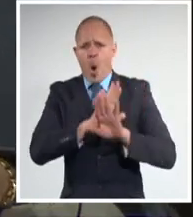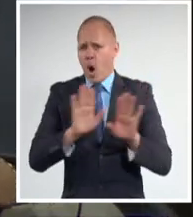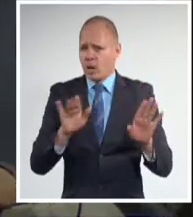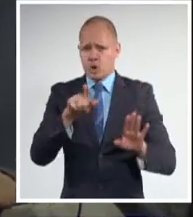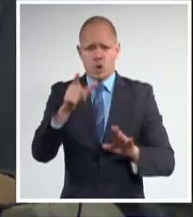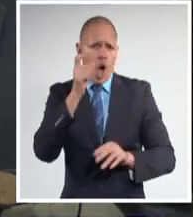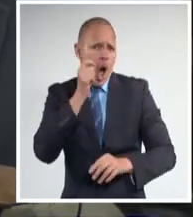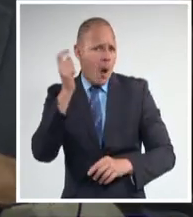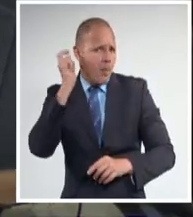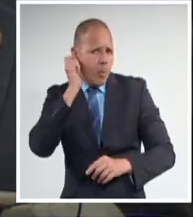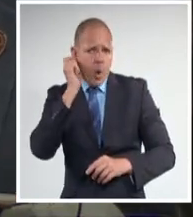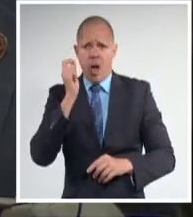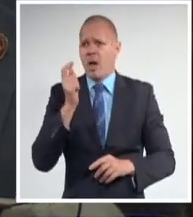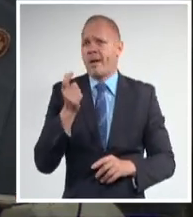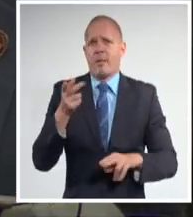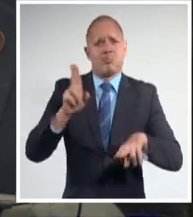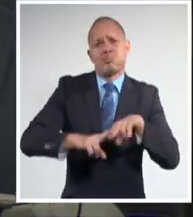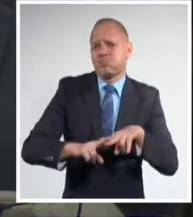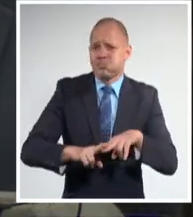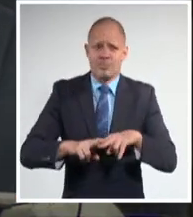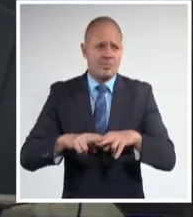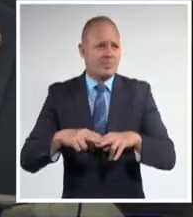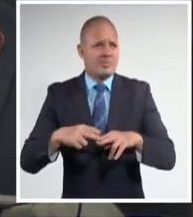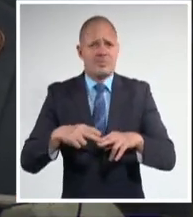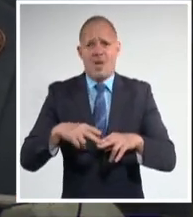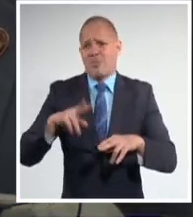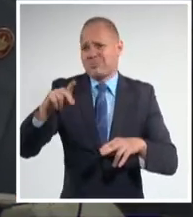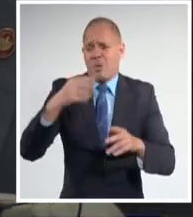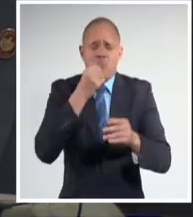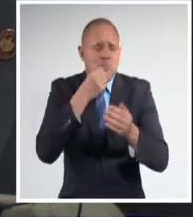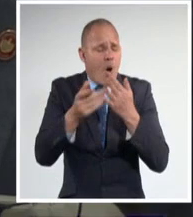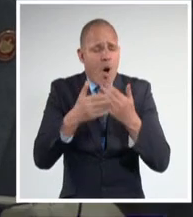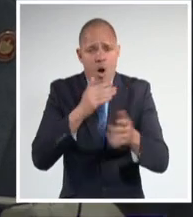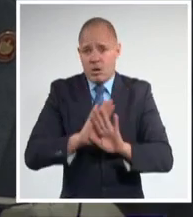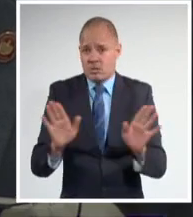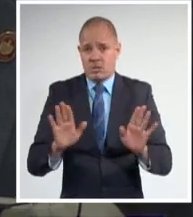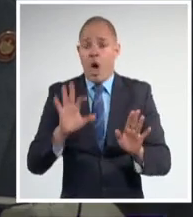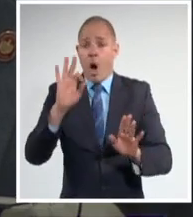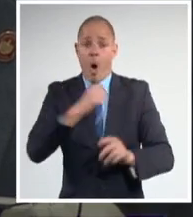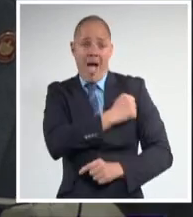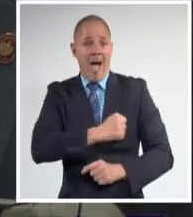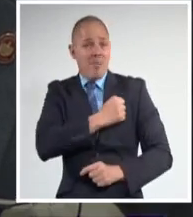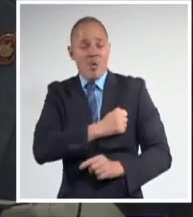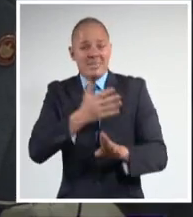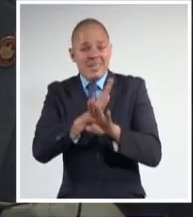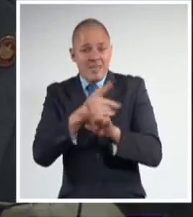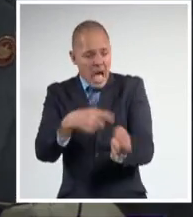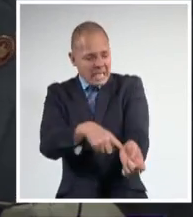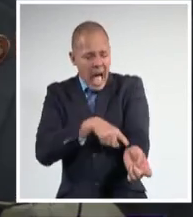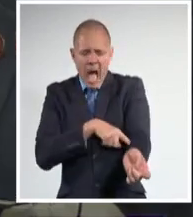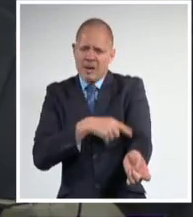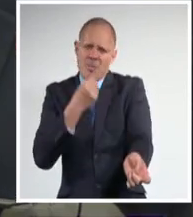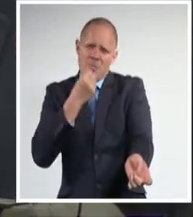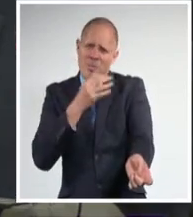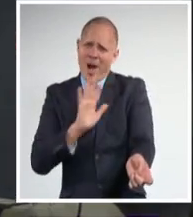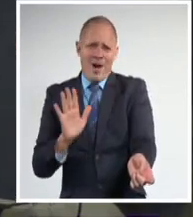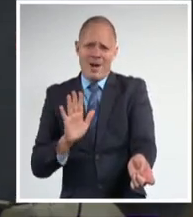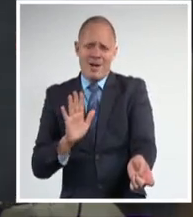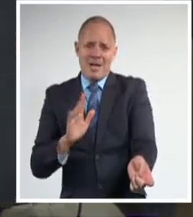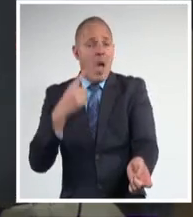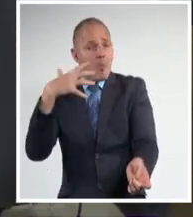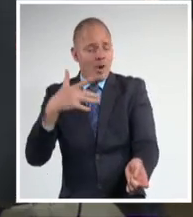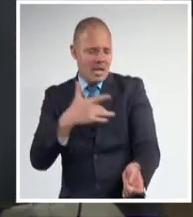afecto poco tiene que ver con la sangre, ya se dijo aquí. La sangre que nos une es la sangre